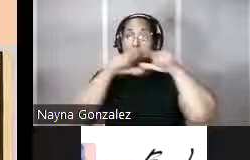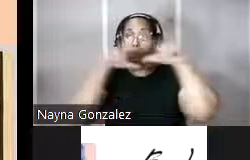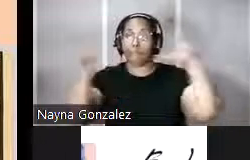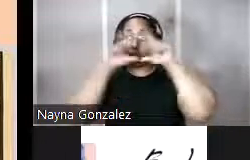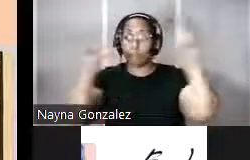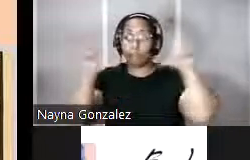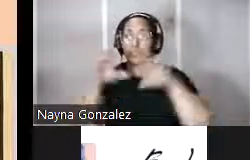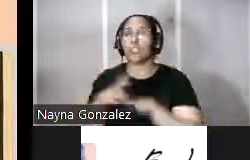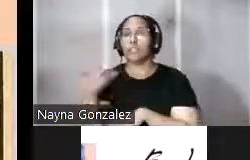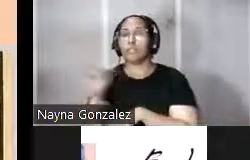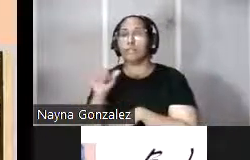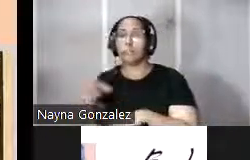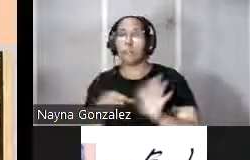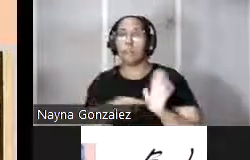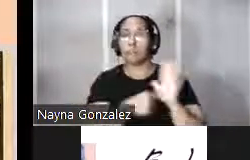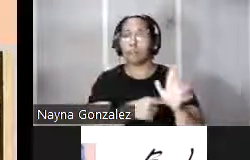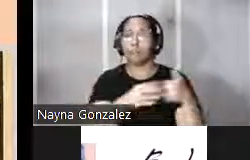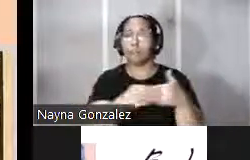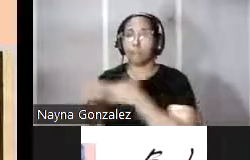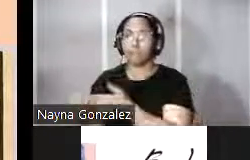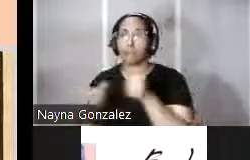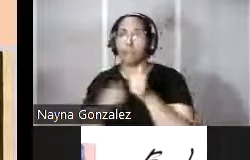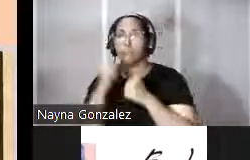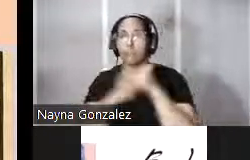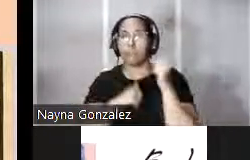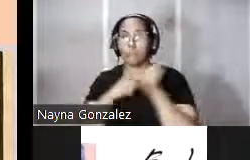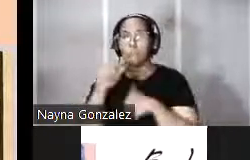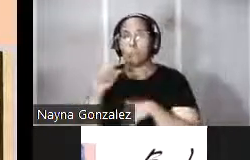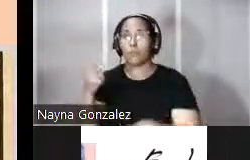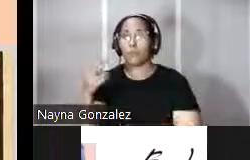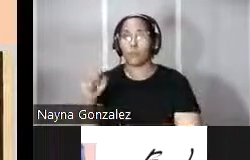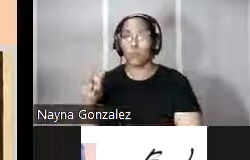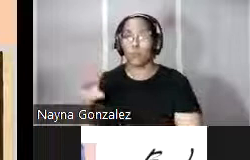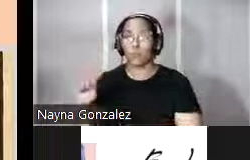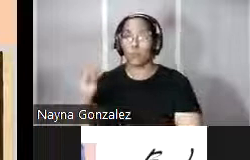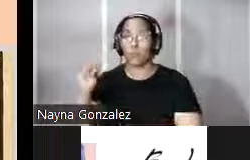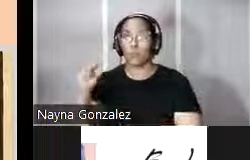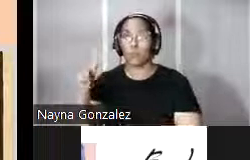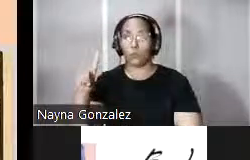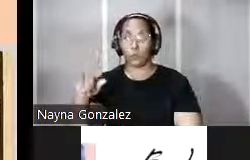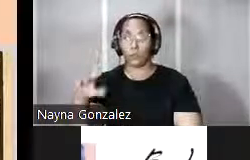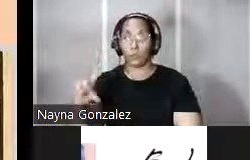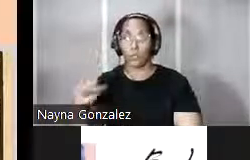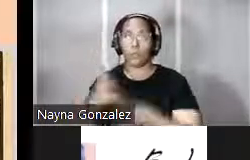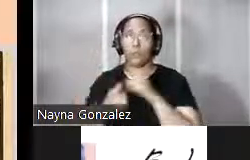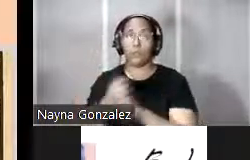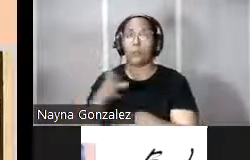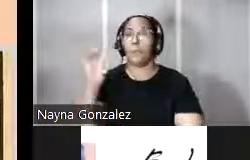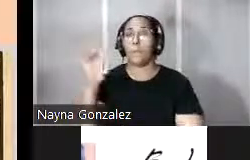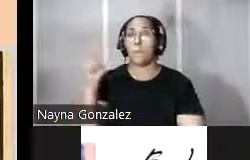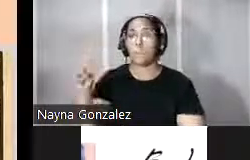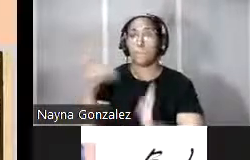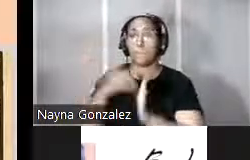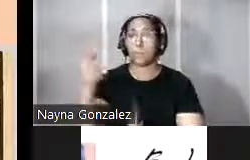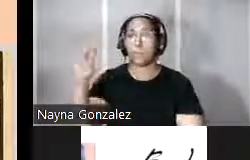'Reilly fueron dirigidas y construidas por Tomás O'Dailly desde 1762 que como digo